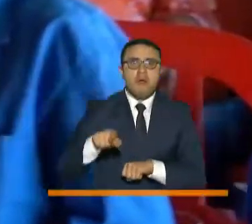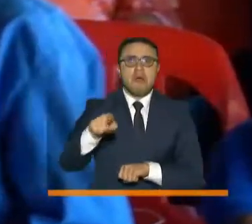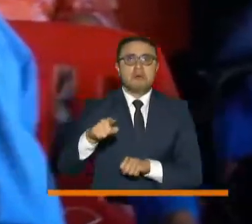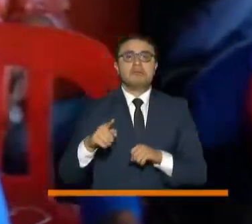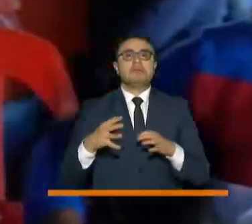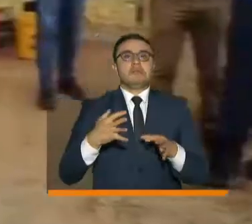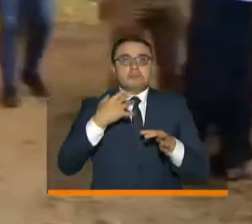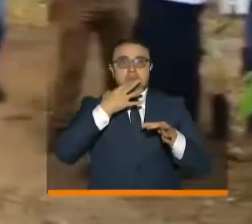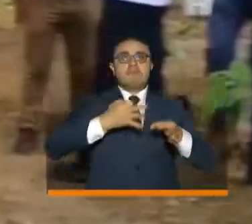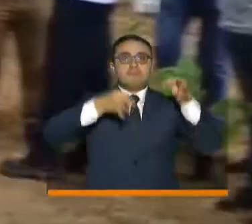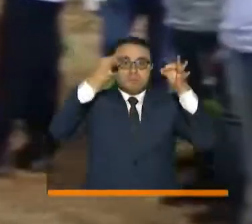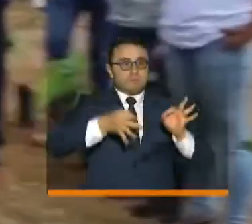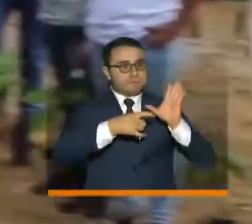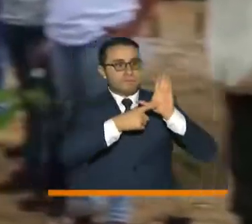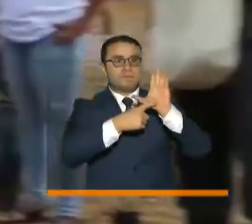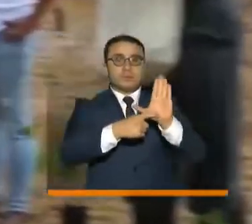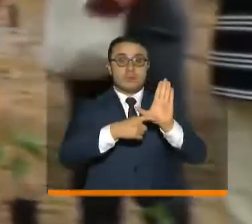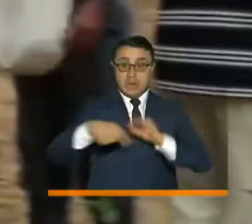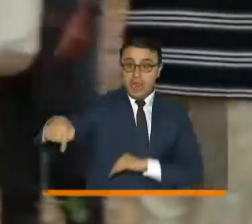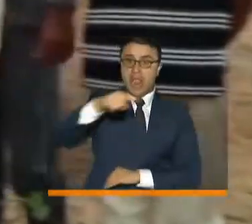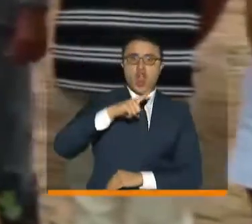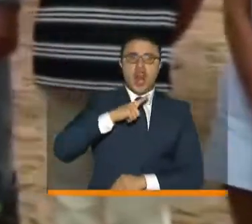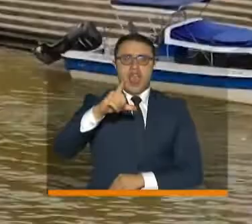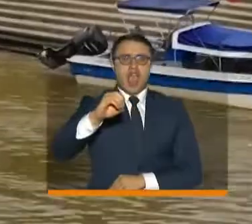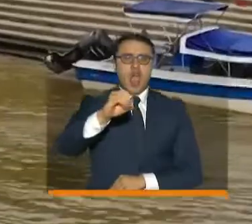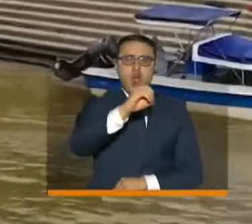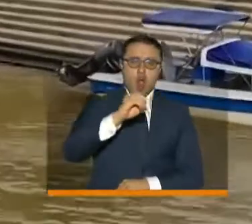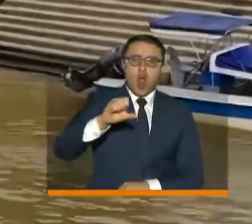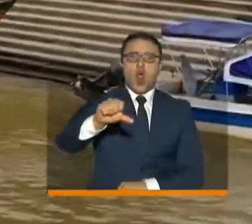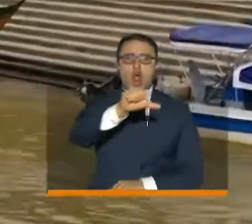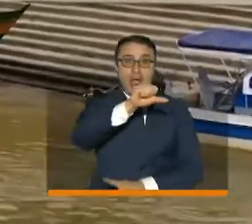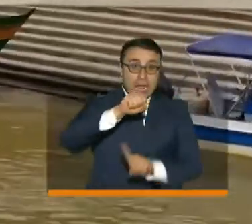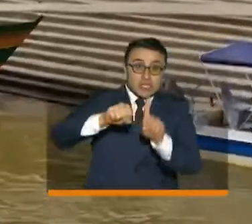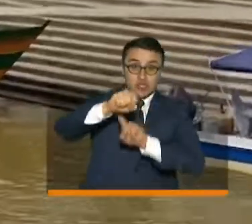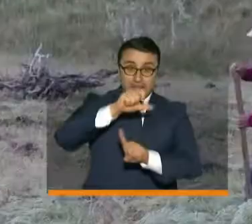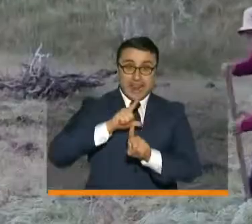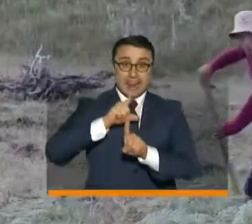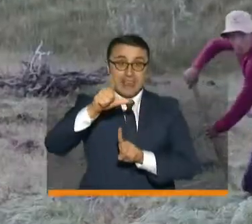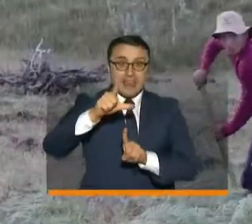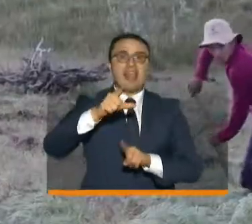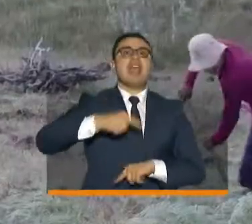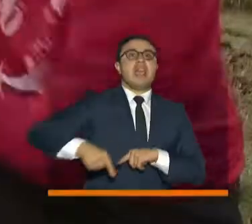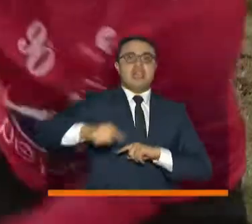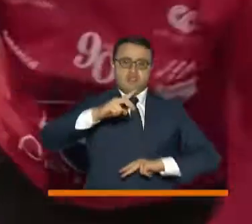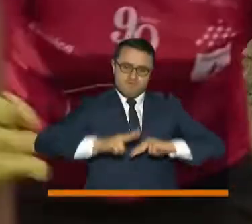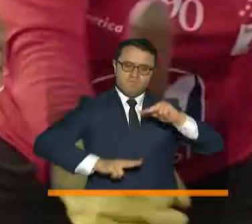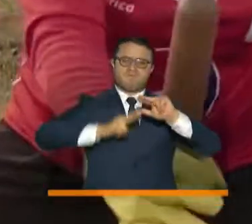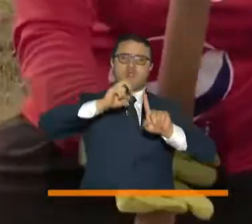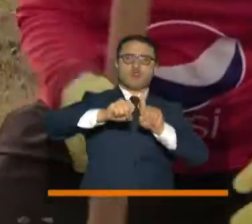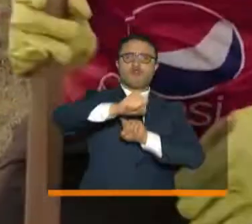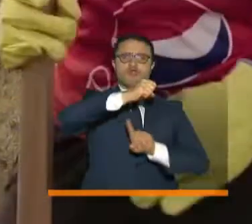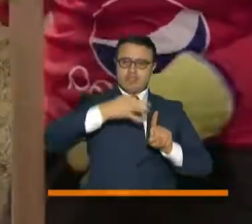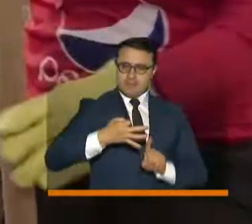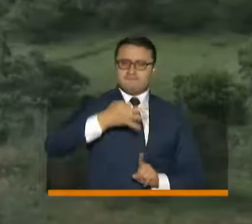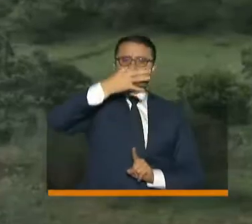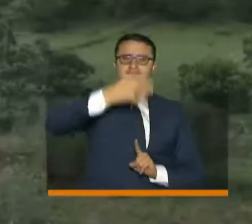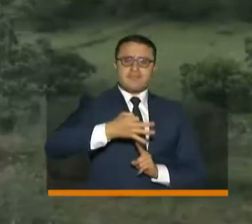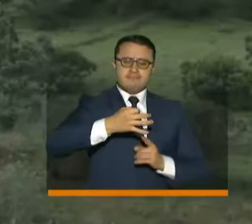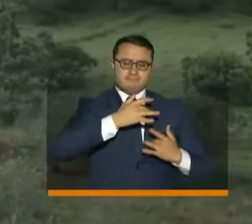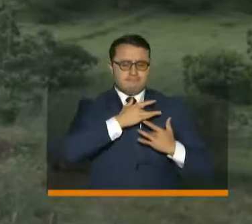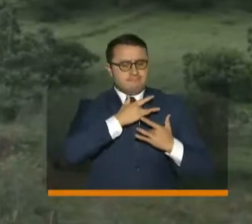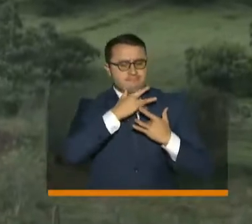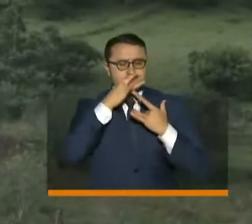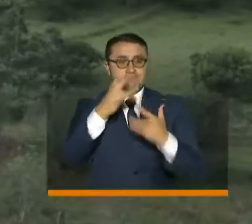hacen realidad, líderes y lideresas sociales, que construyen una sociedad más digna, más generosa